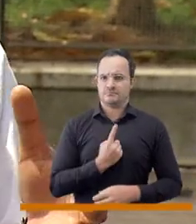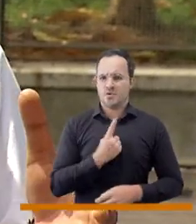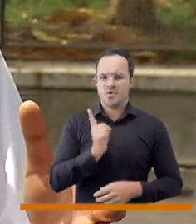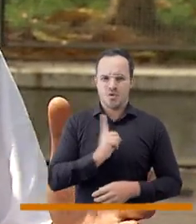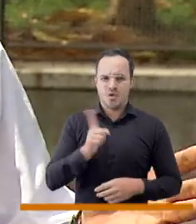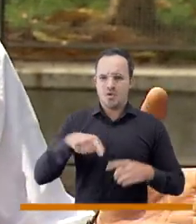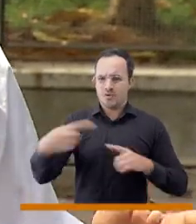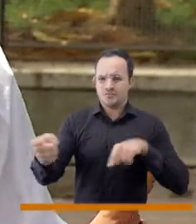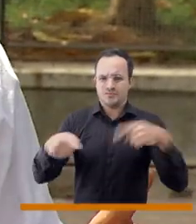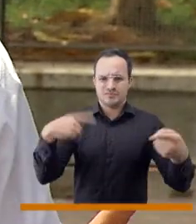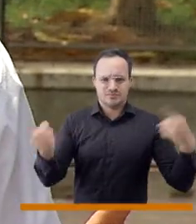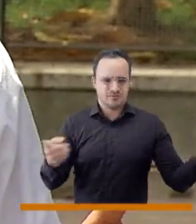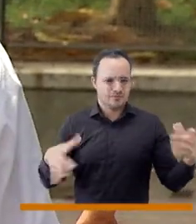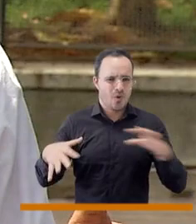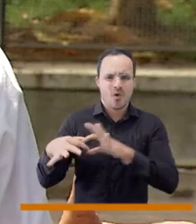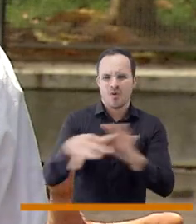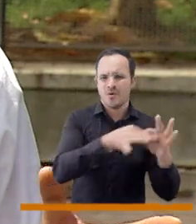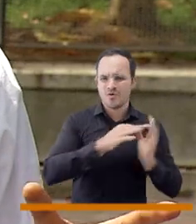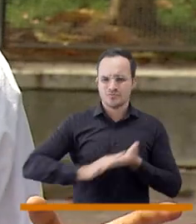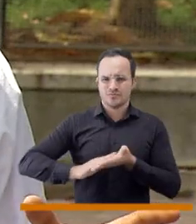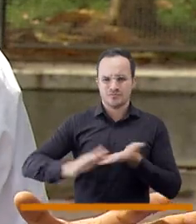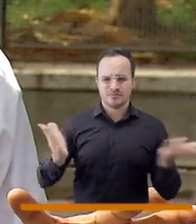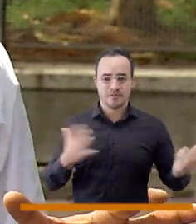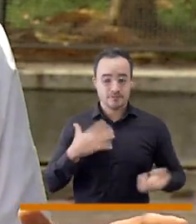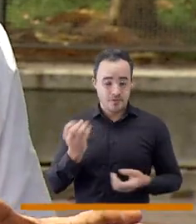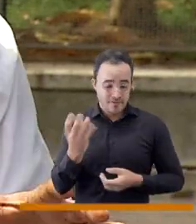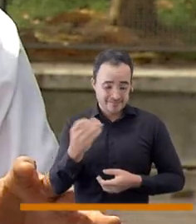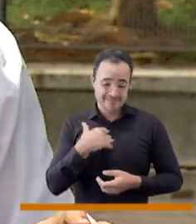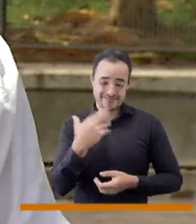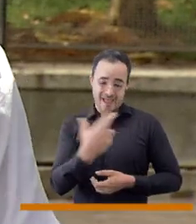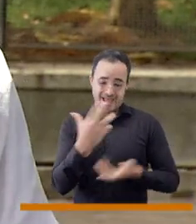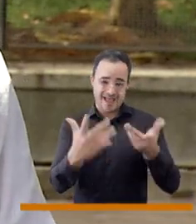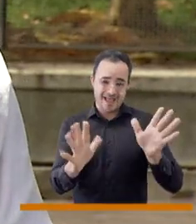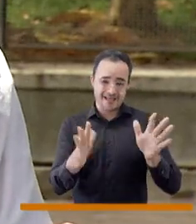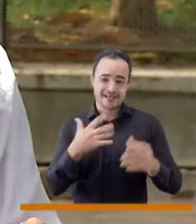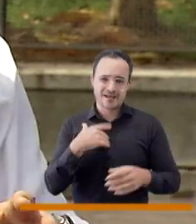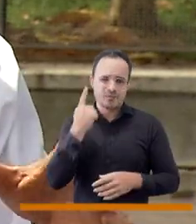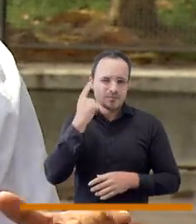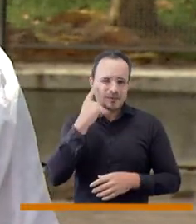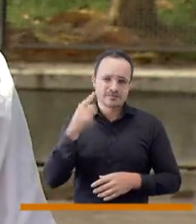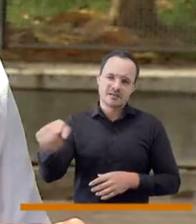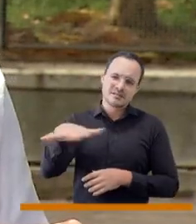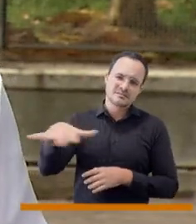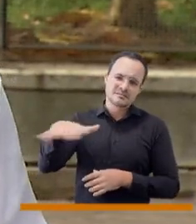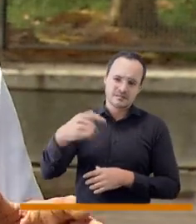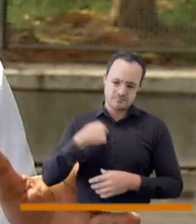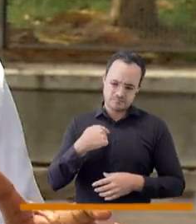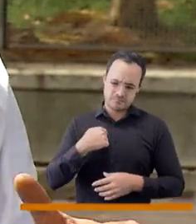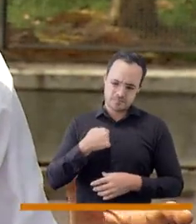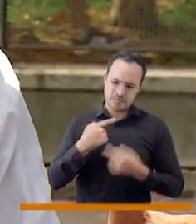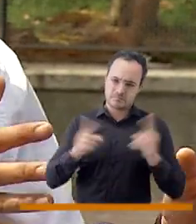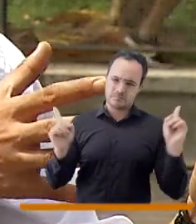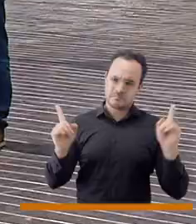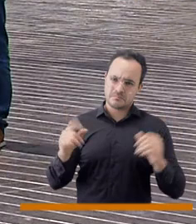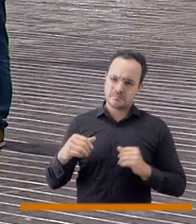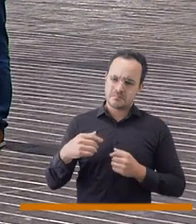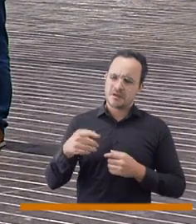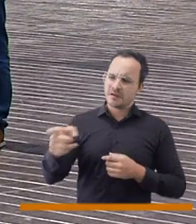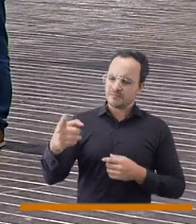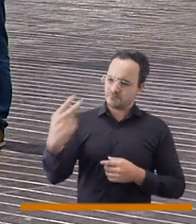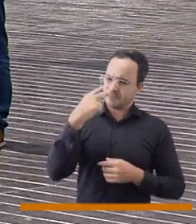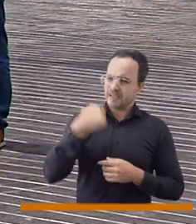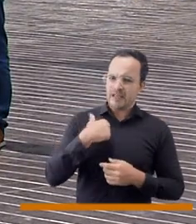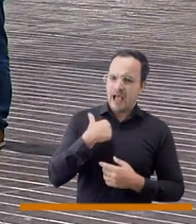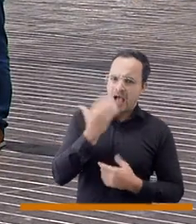otro y que quien nos ve y quien nos escuche sienta que es que venga, esto es una problemática de todos, me he reiterado en el programa, ¿qué siente usted